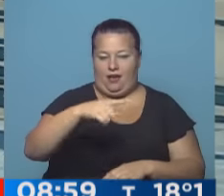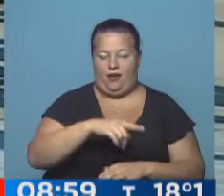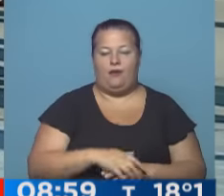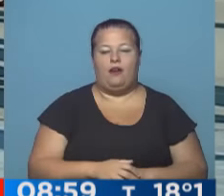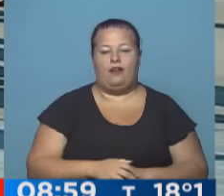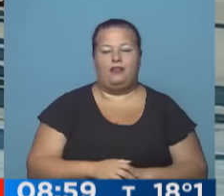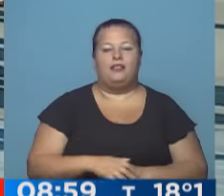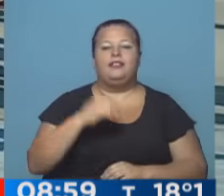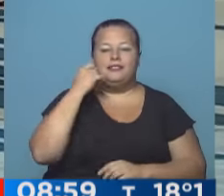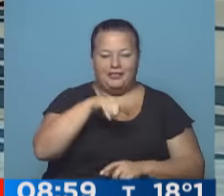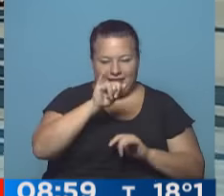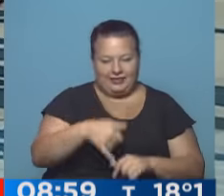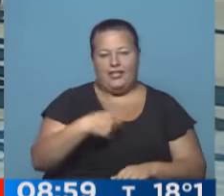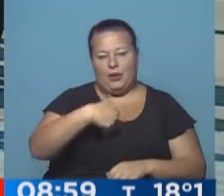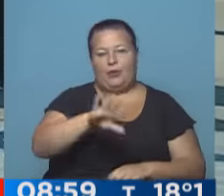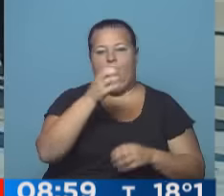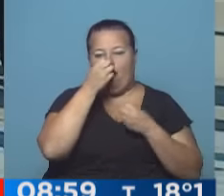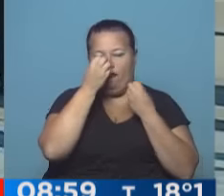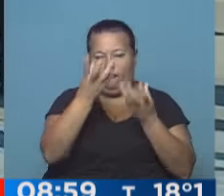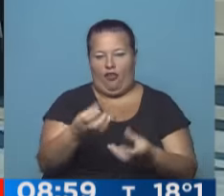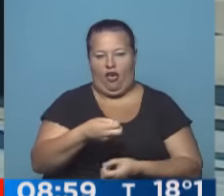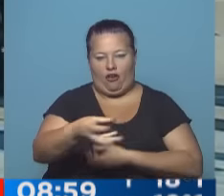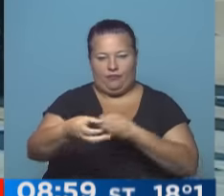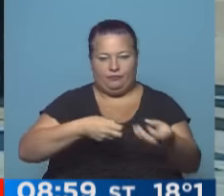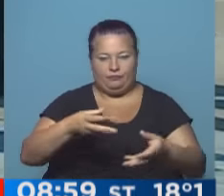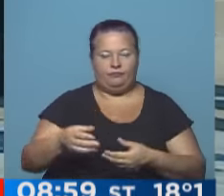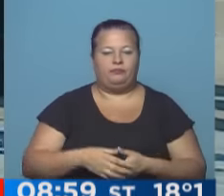donde ya sí serán arrojadas las ofrendas florales.